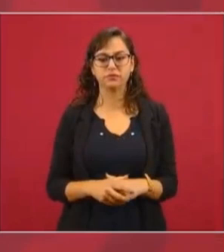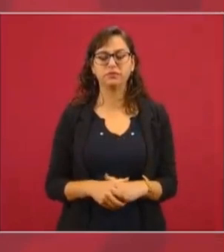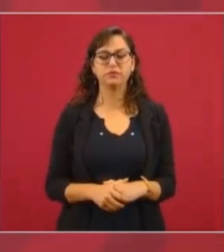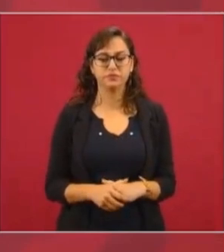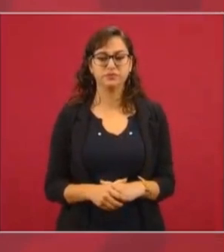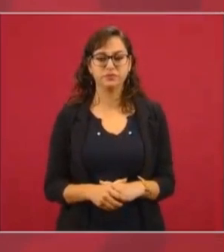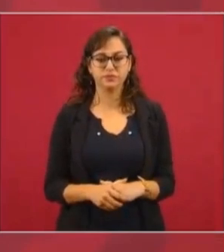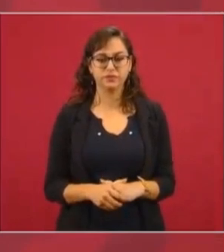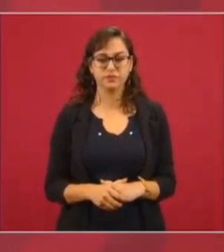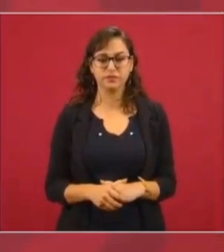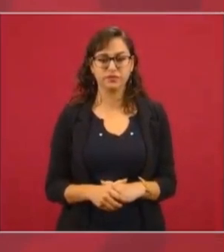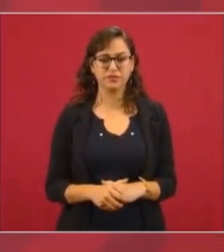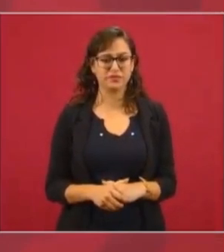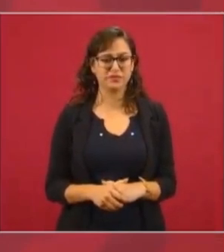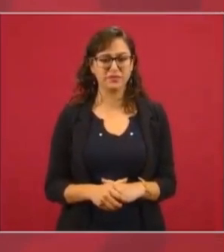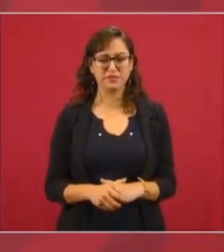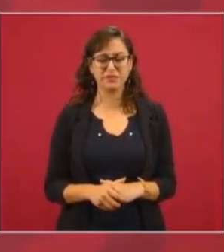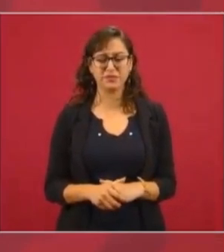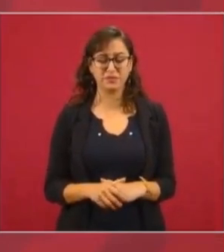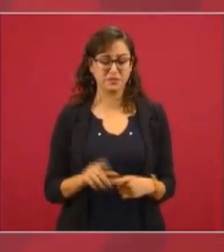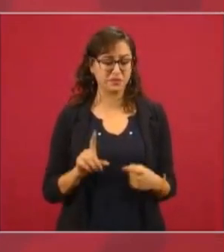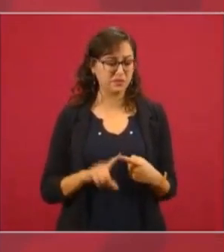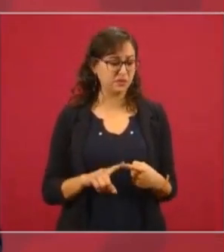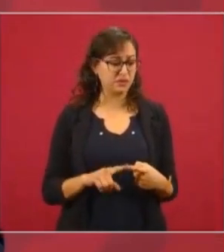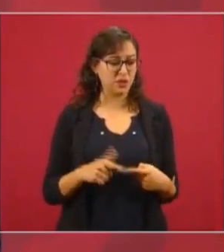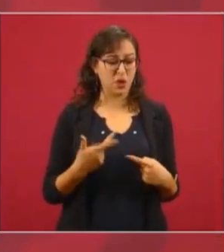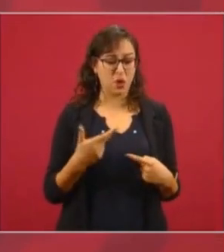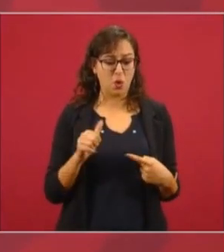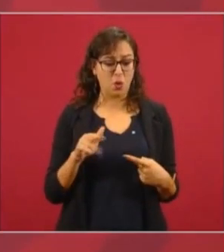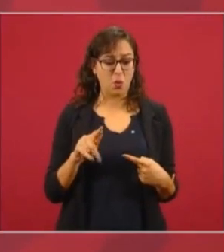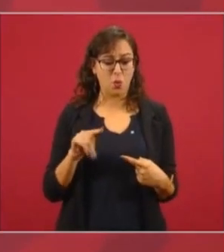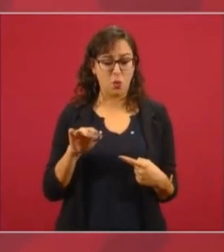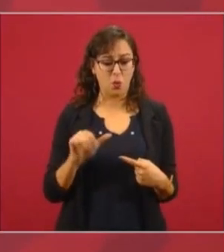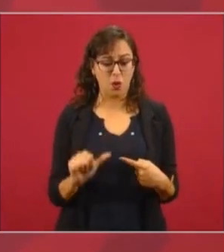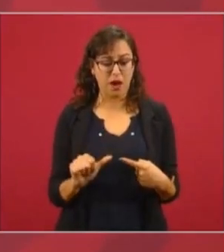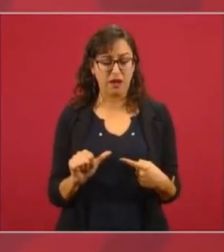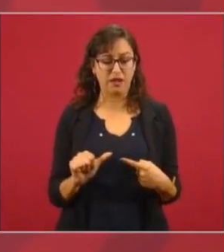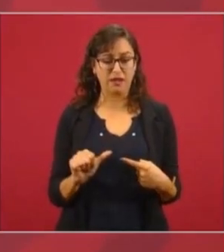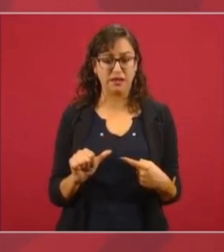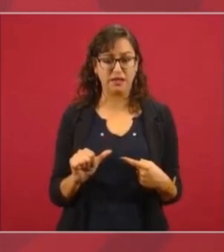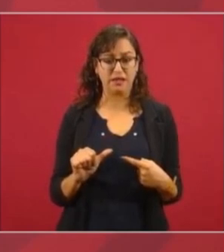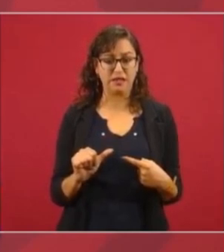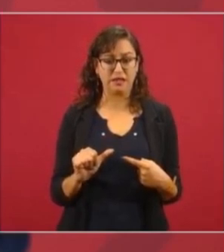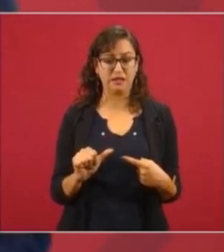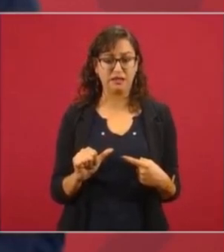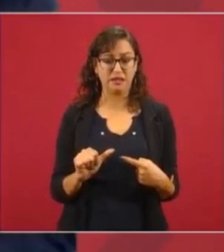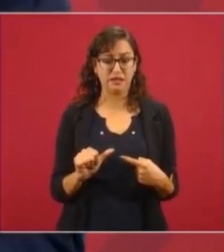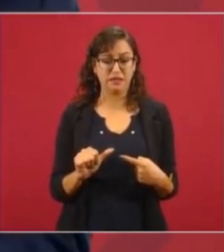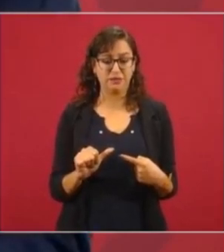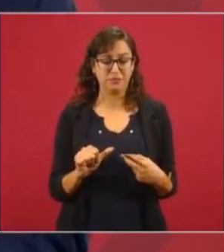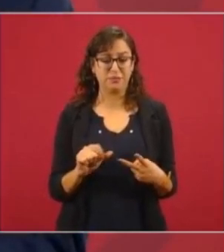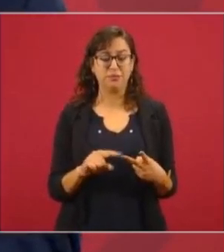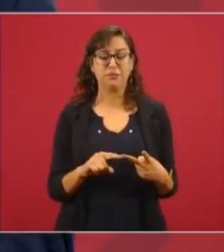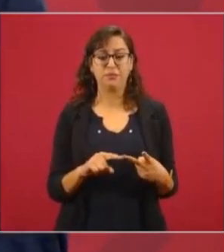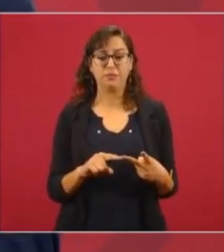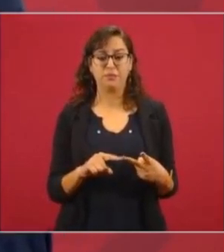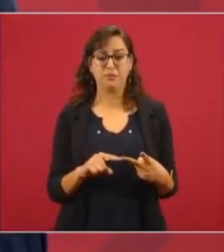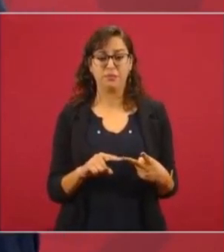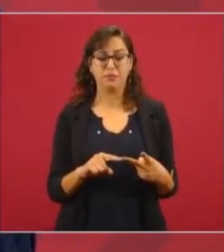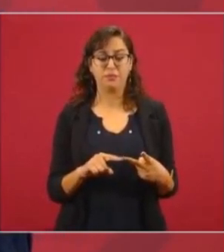Las huertas, y el mismo